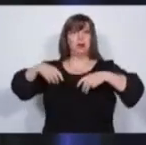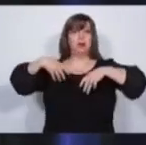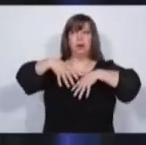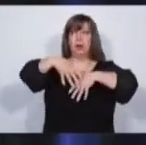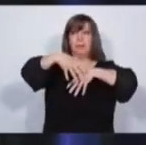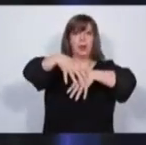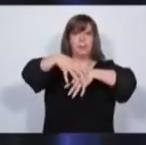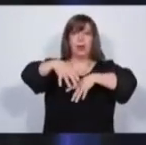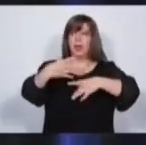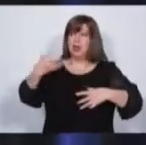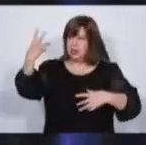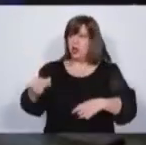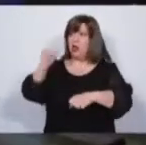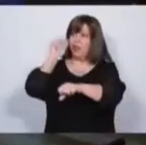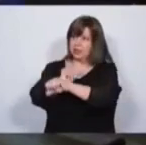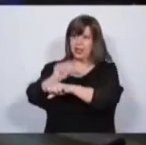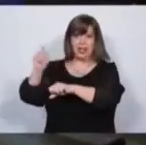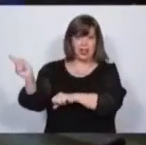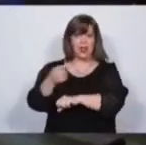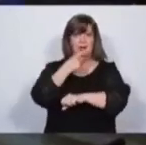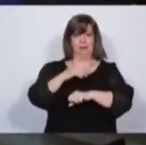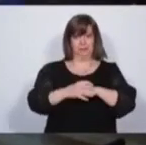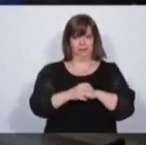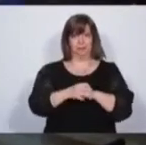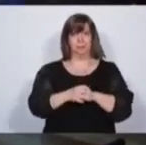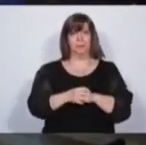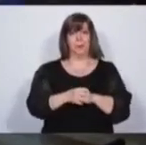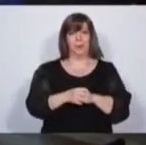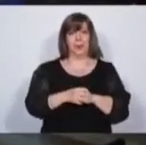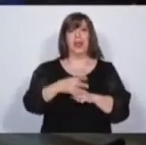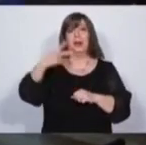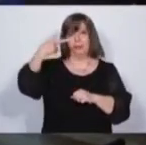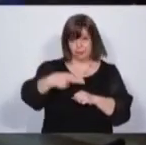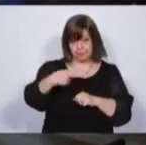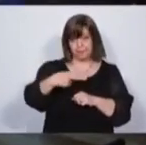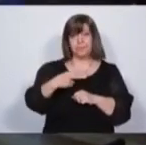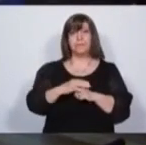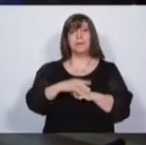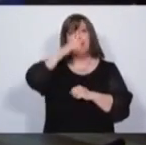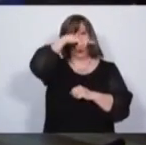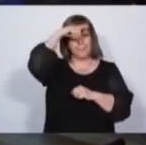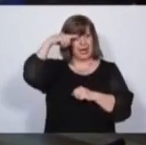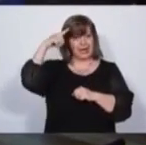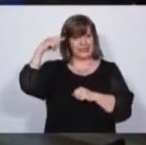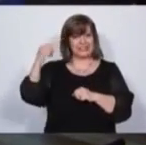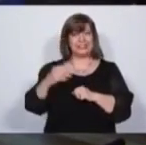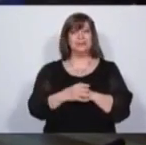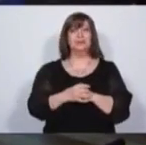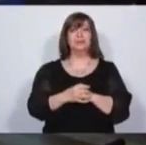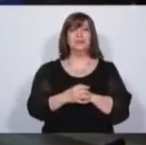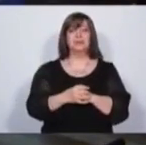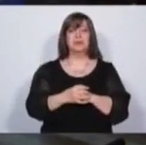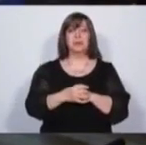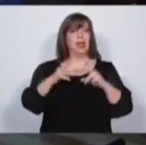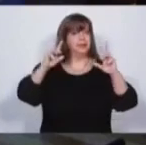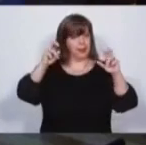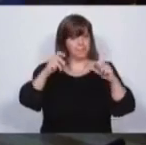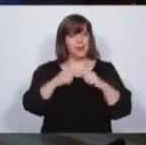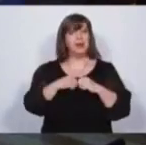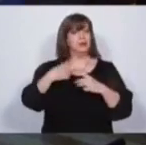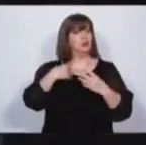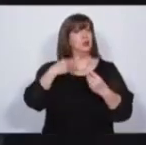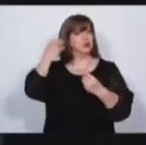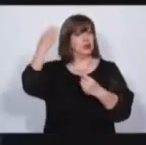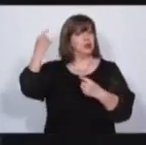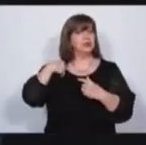gobierno autoritario y represivo. Muchas gracias, candidato. Tiene la palabra ahora Omar París. Muchos nos acordamos de